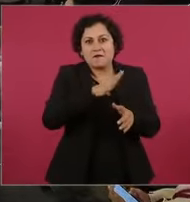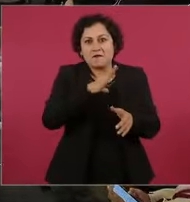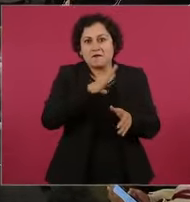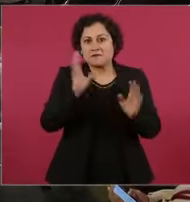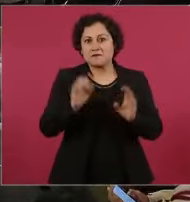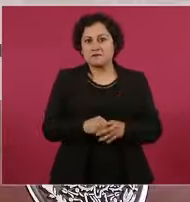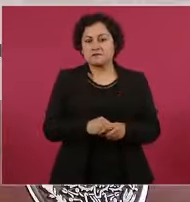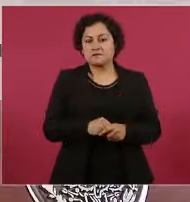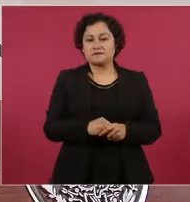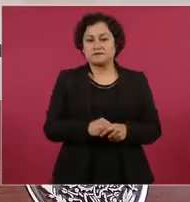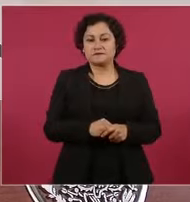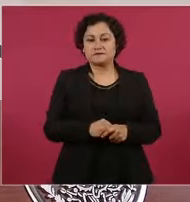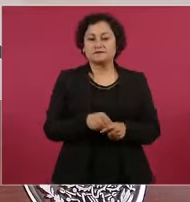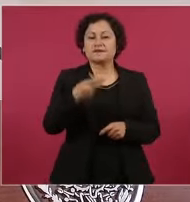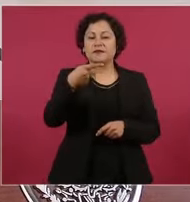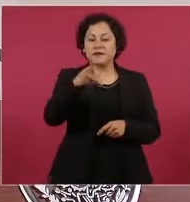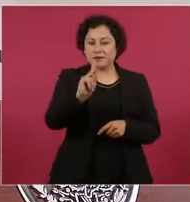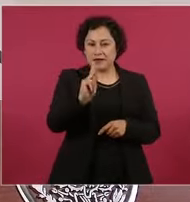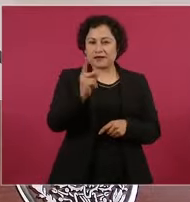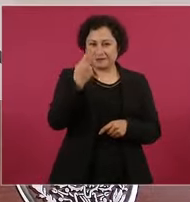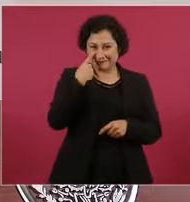pero no vamos a estar pues,